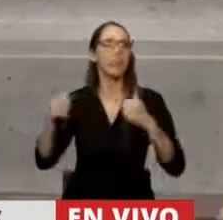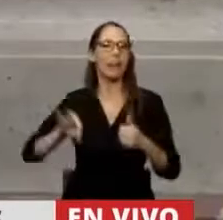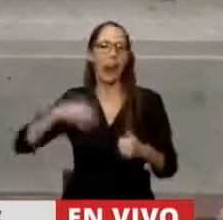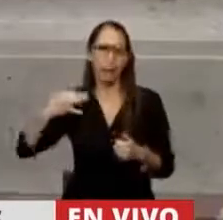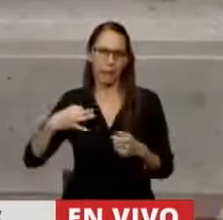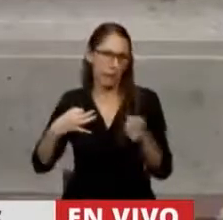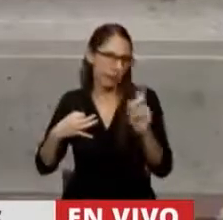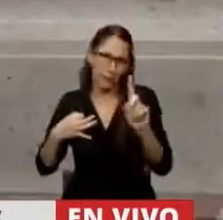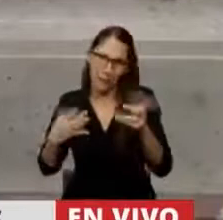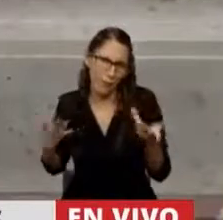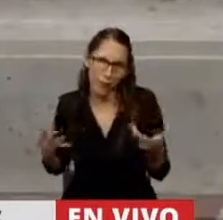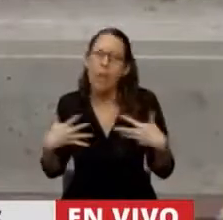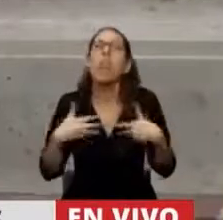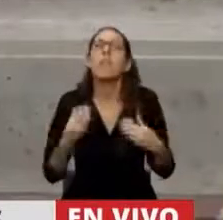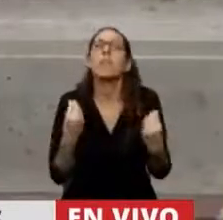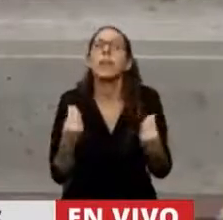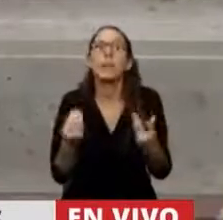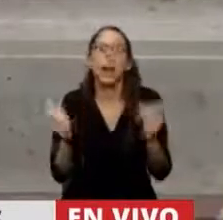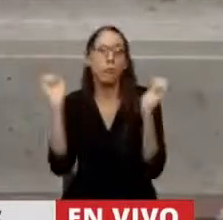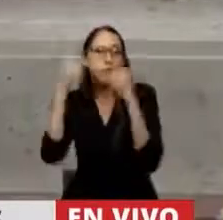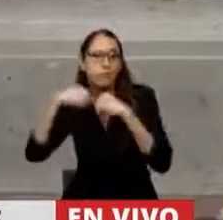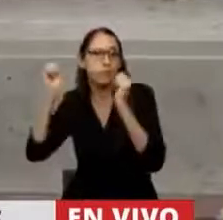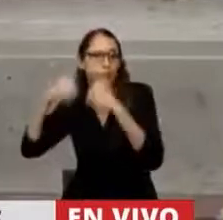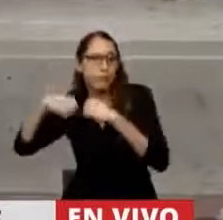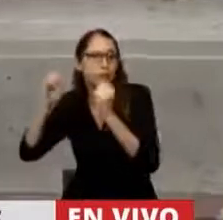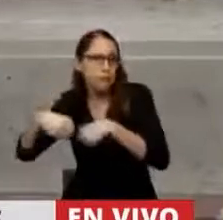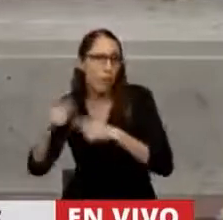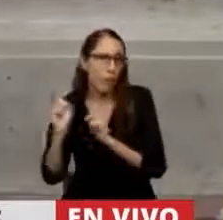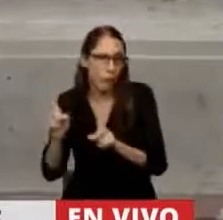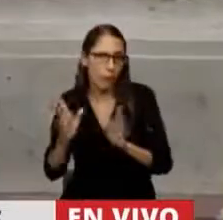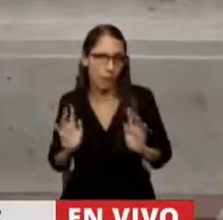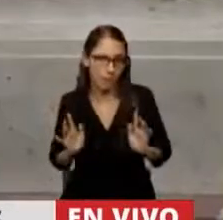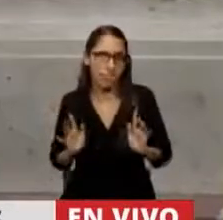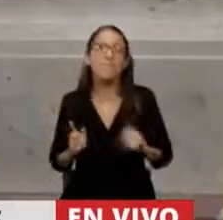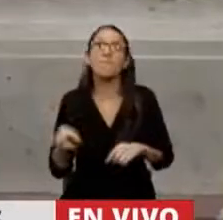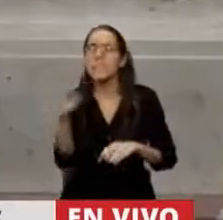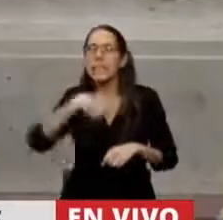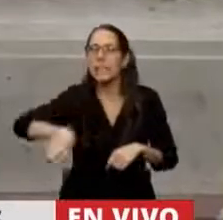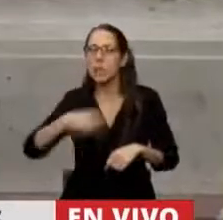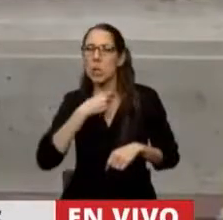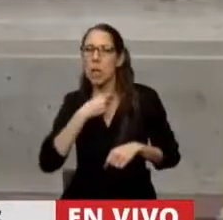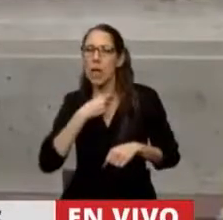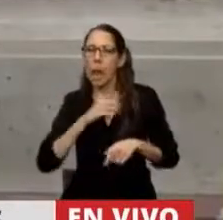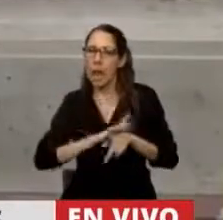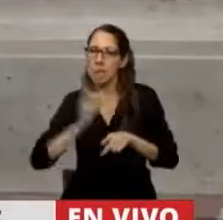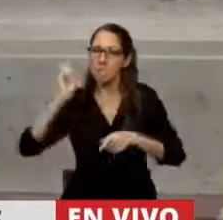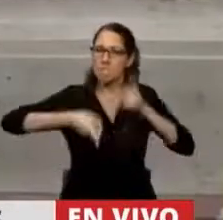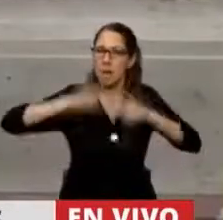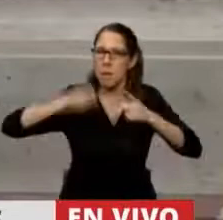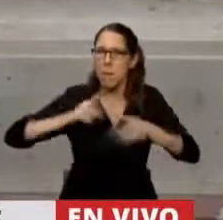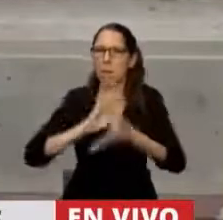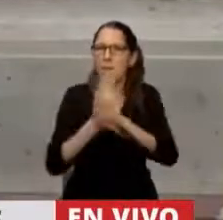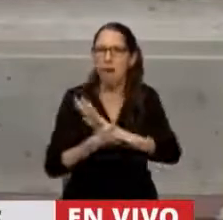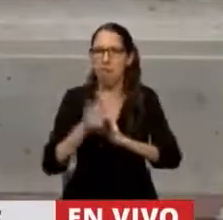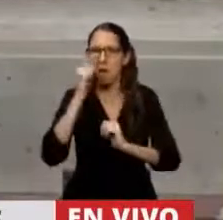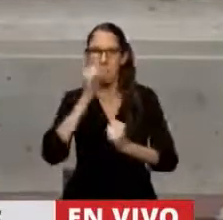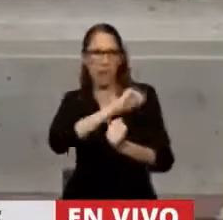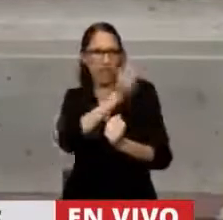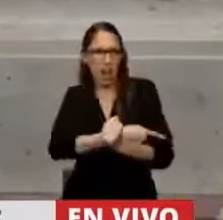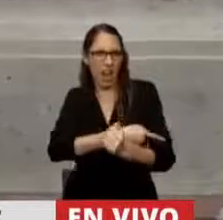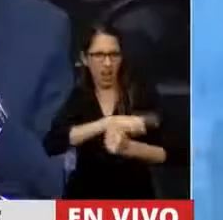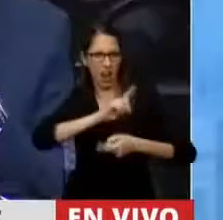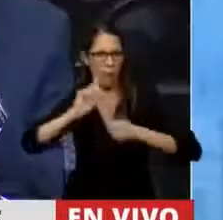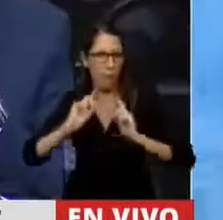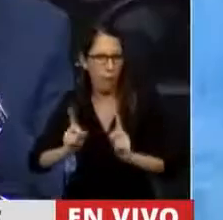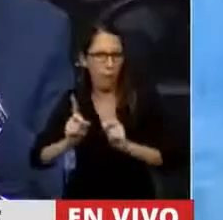defienden el aborto clandestino y pretenden seguir imponiendo esos mandatos patriarcales por